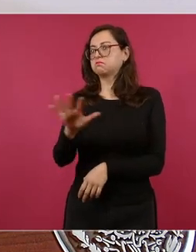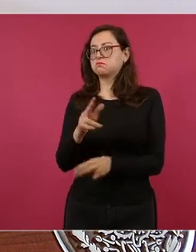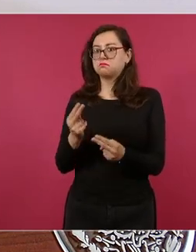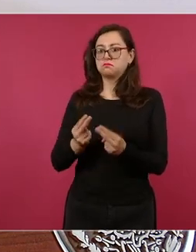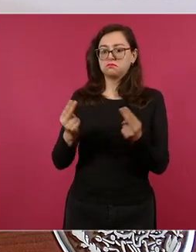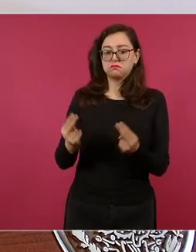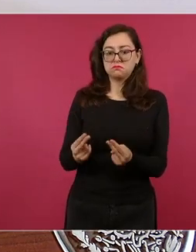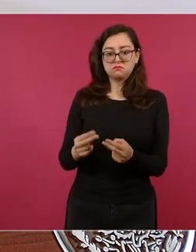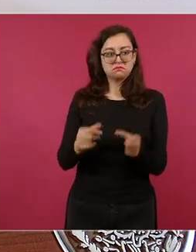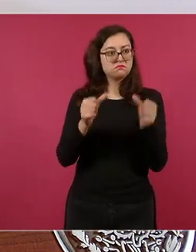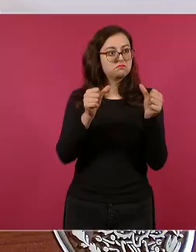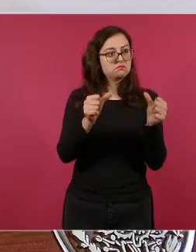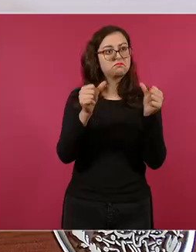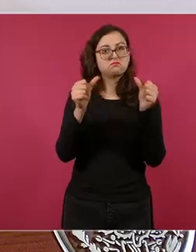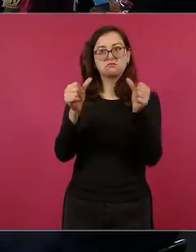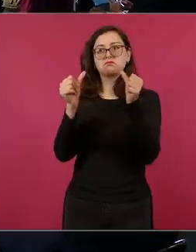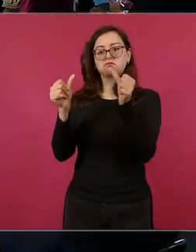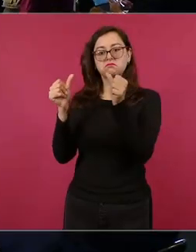hoy ya estaba lloviendo